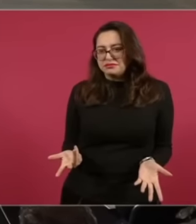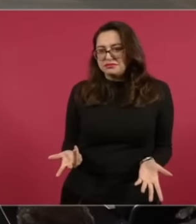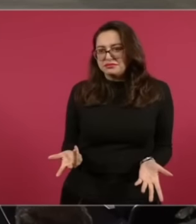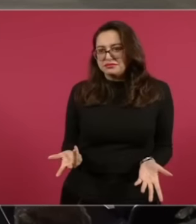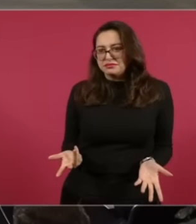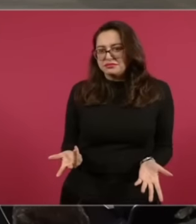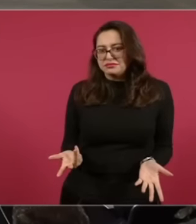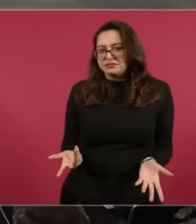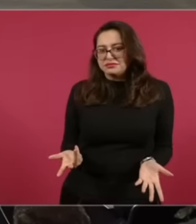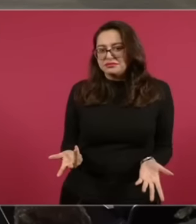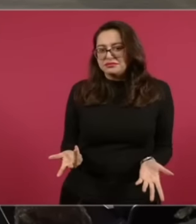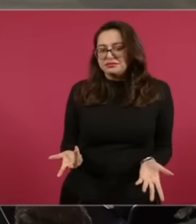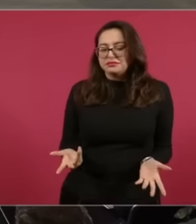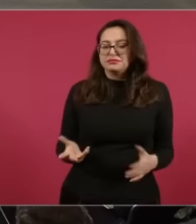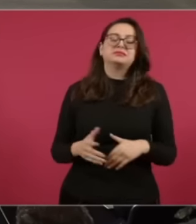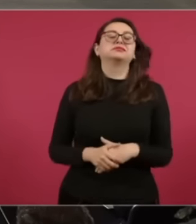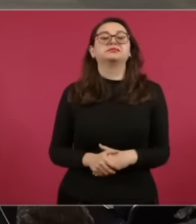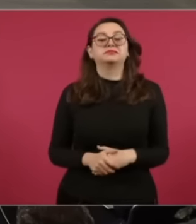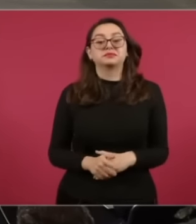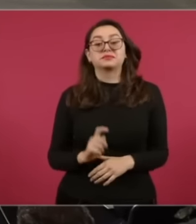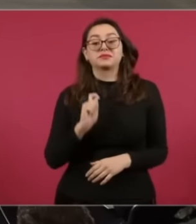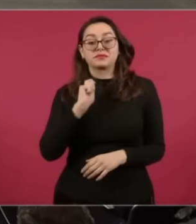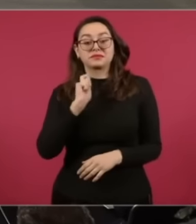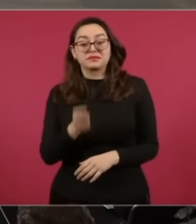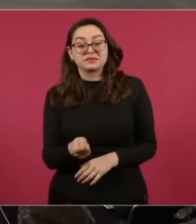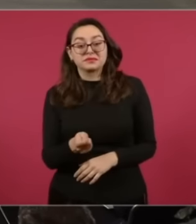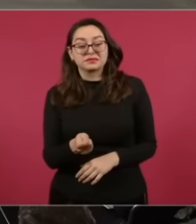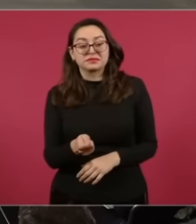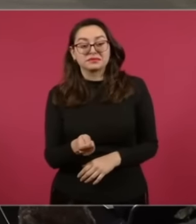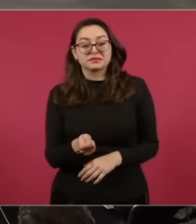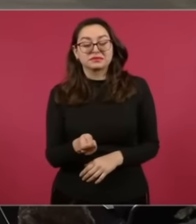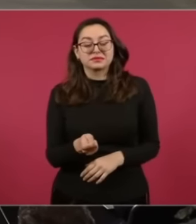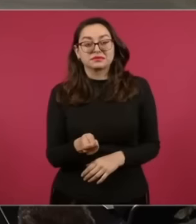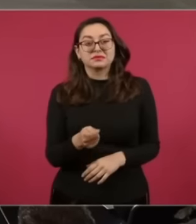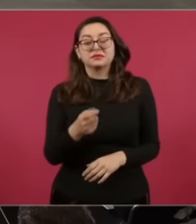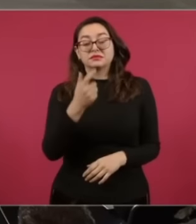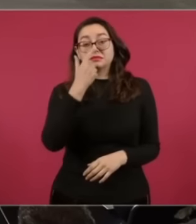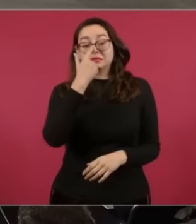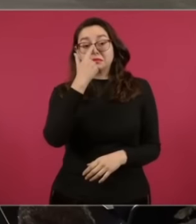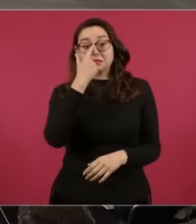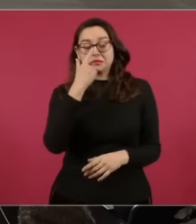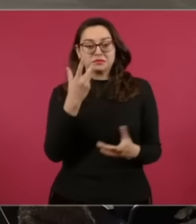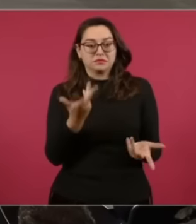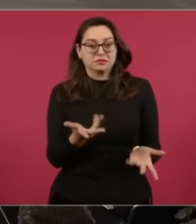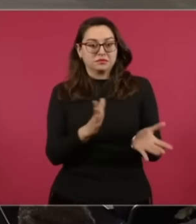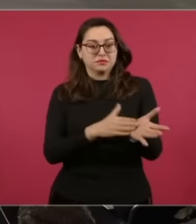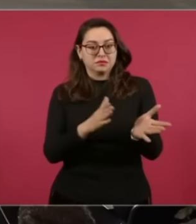Esto es Lo que Le Entregaba